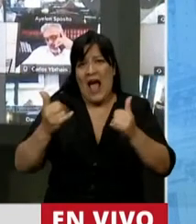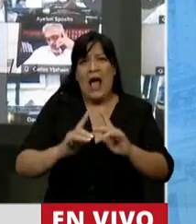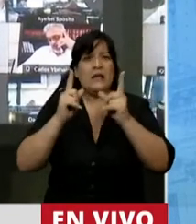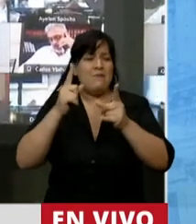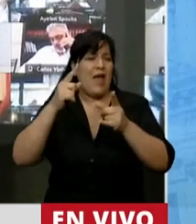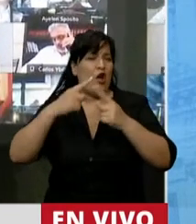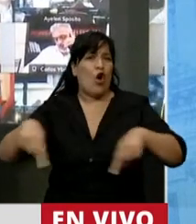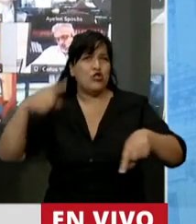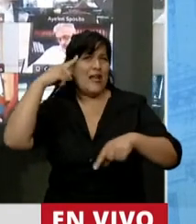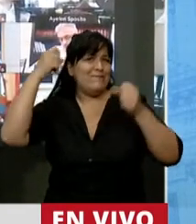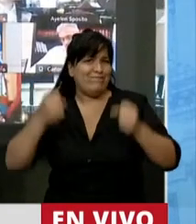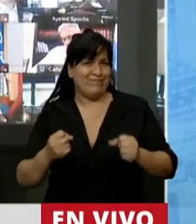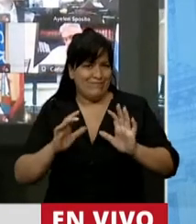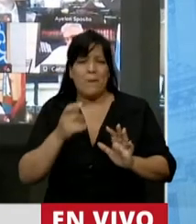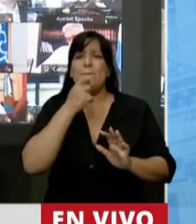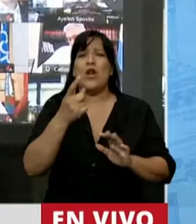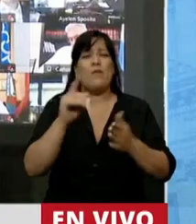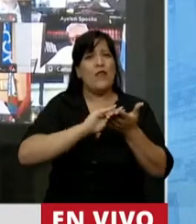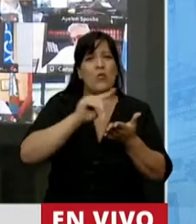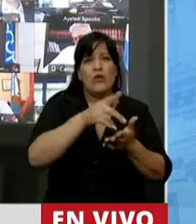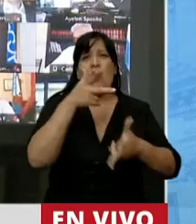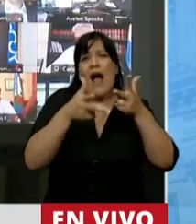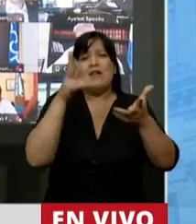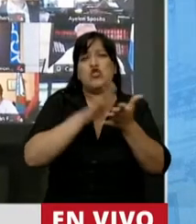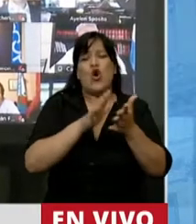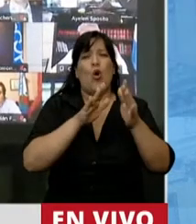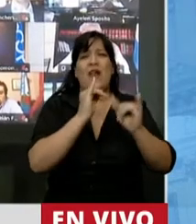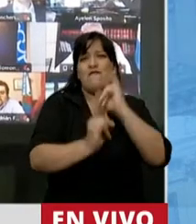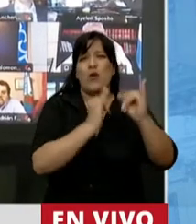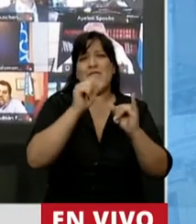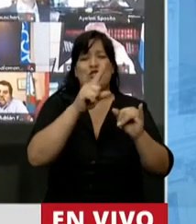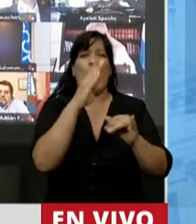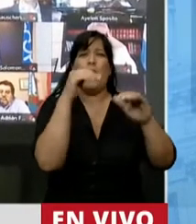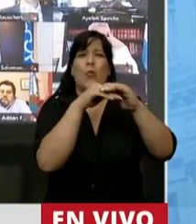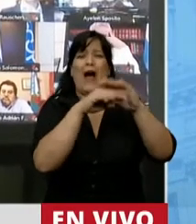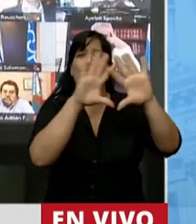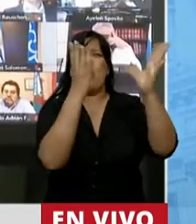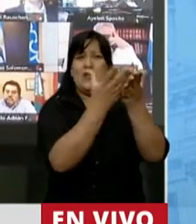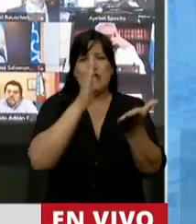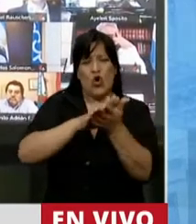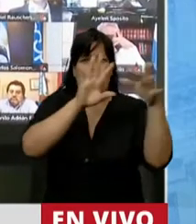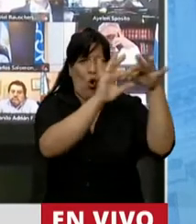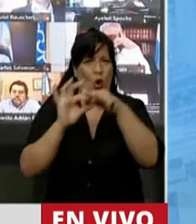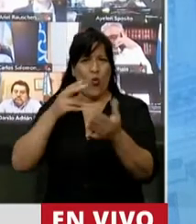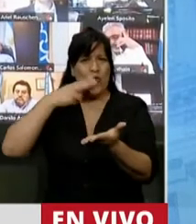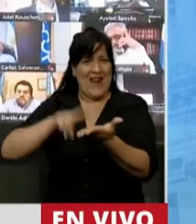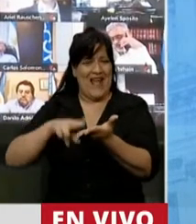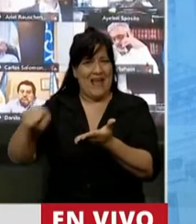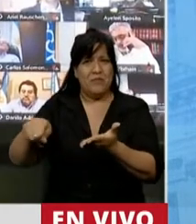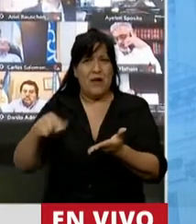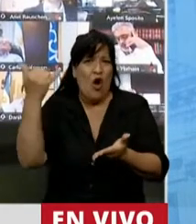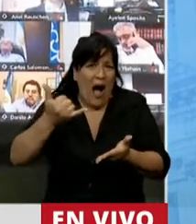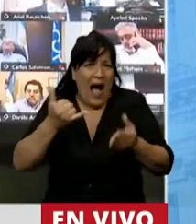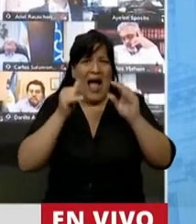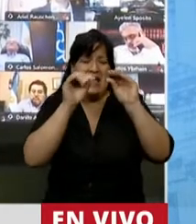sus convicciones. Una diputada habla de datos del Banco Mundial referidos a la presión tributaria y hay muchísimos